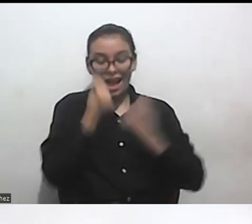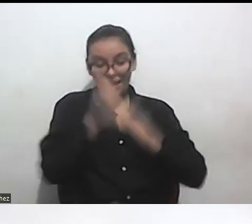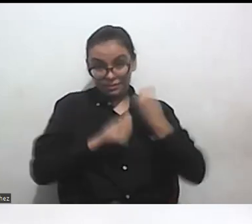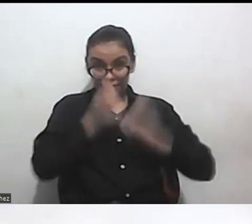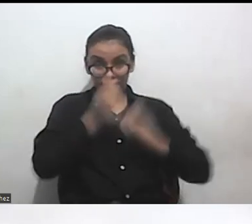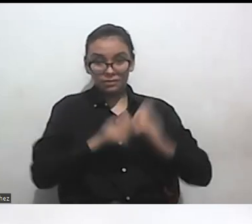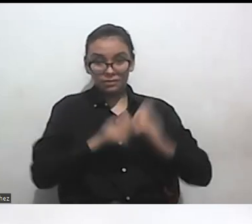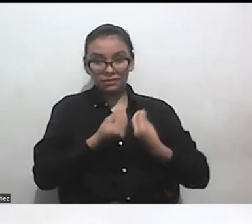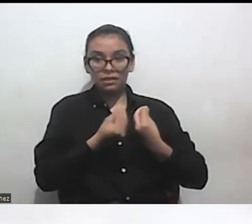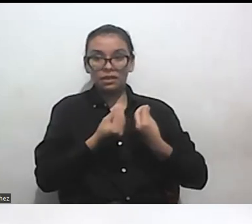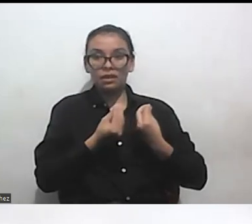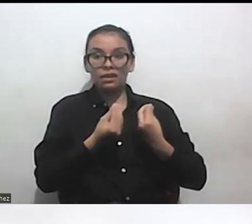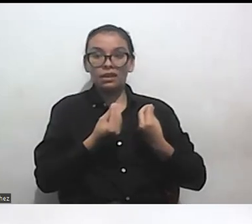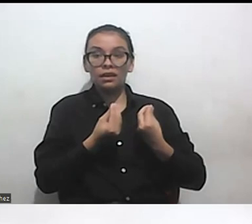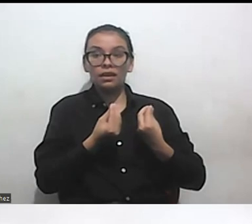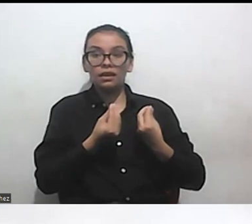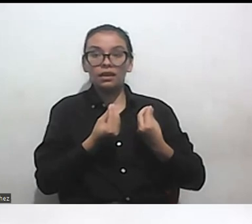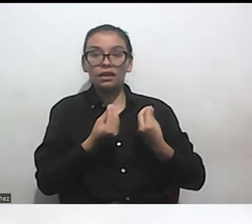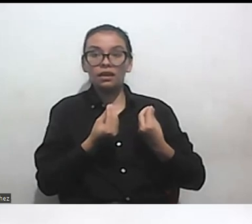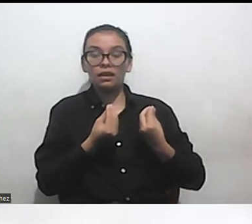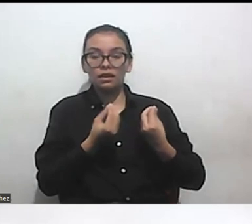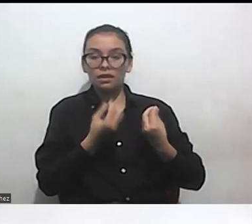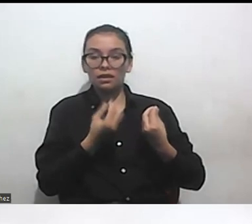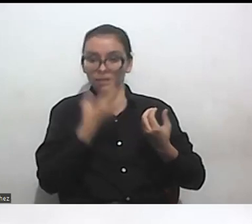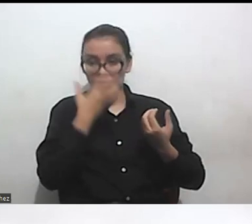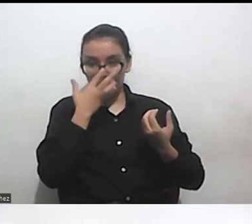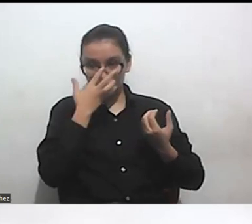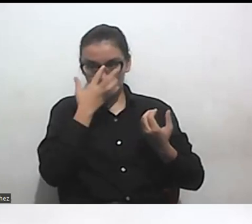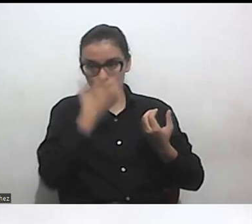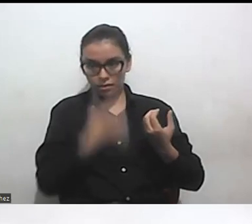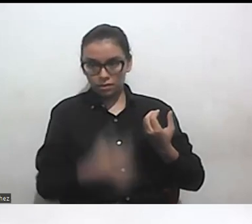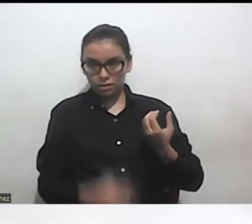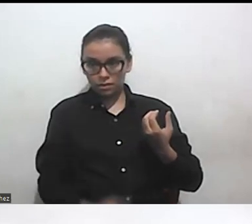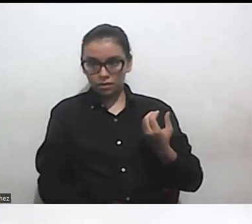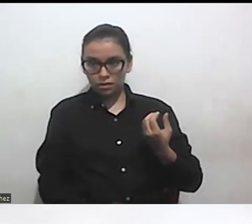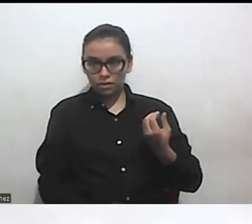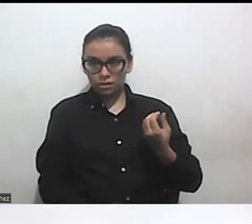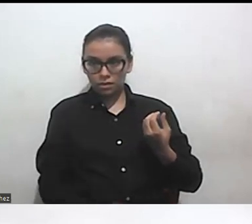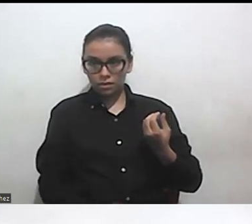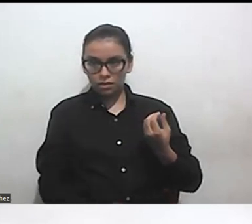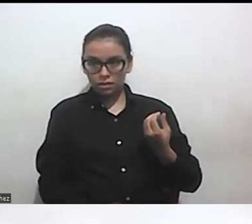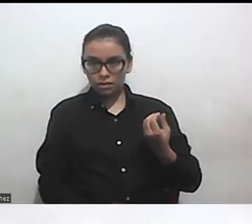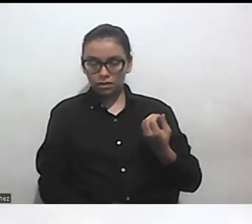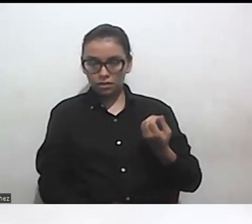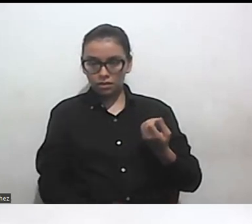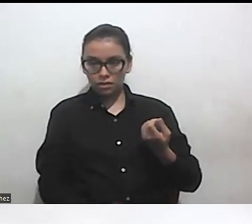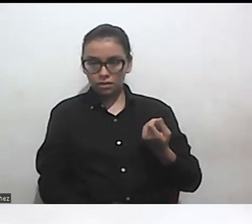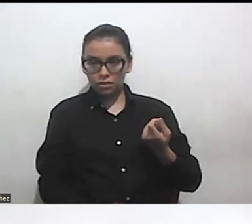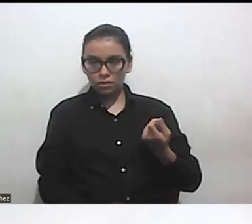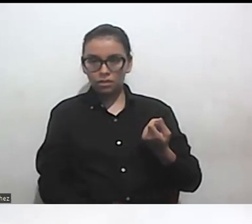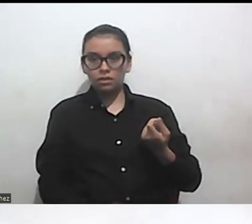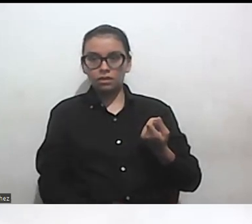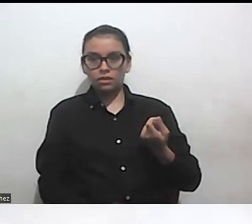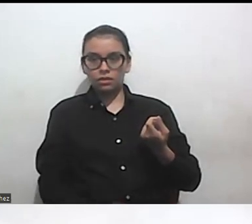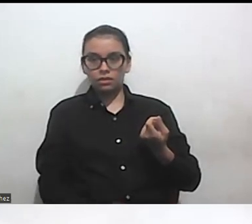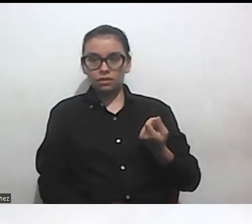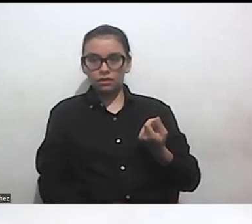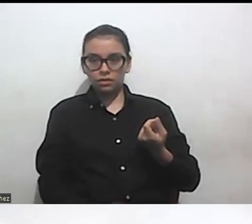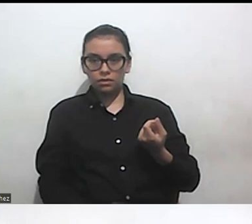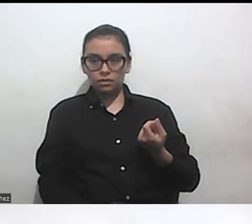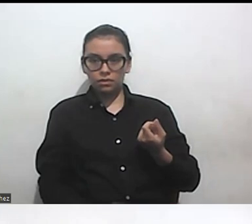y también por la formulación o